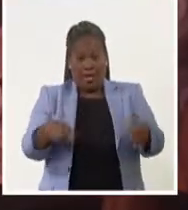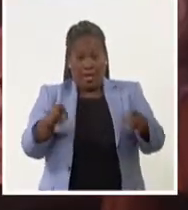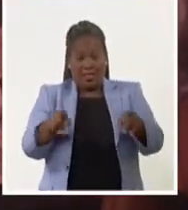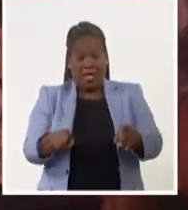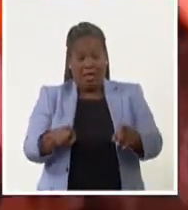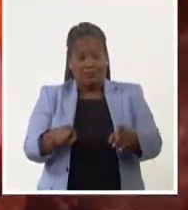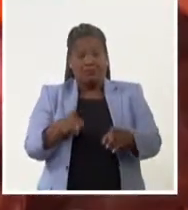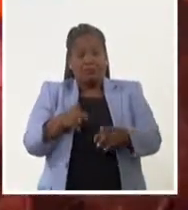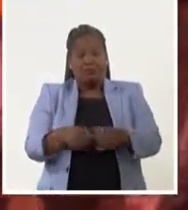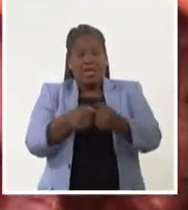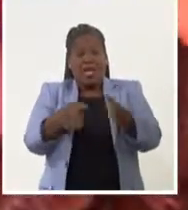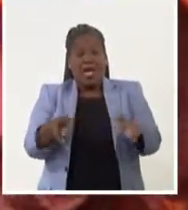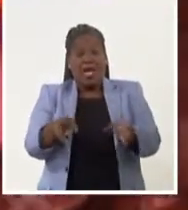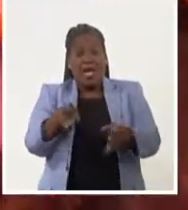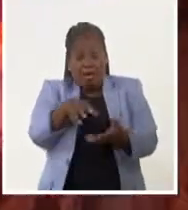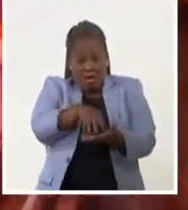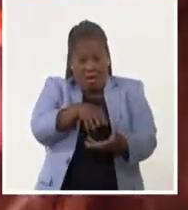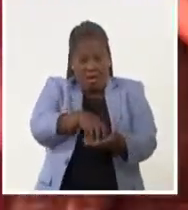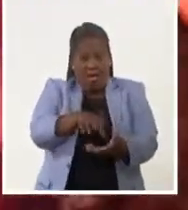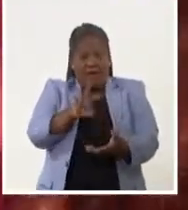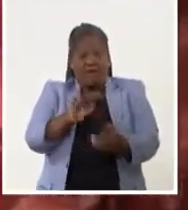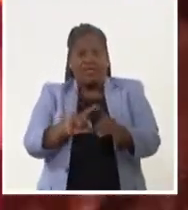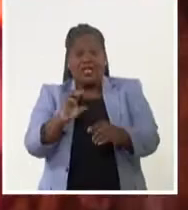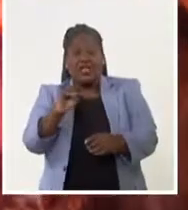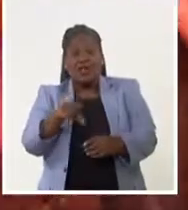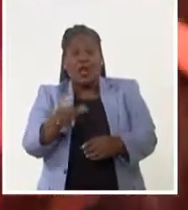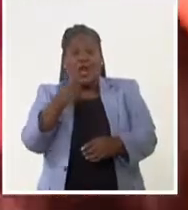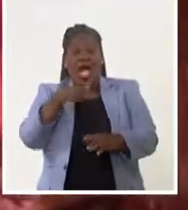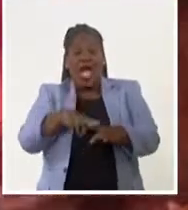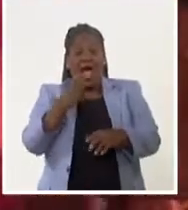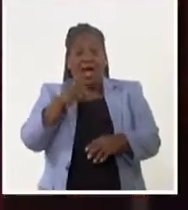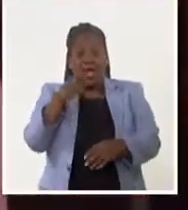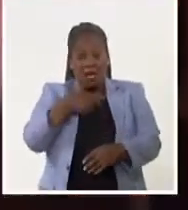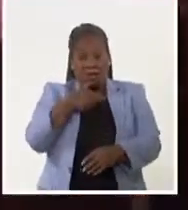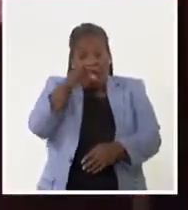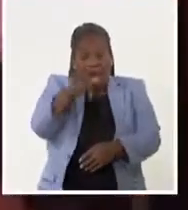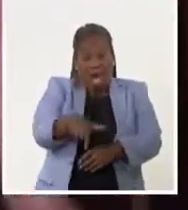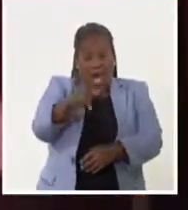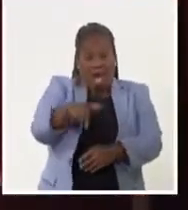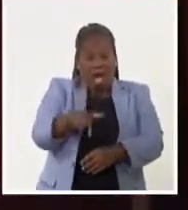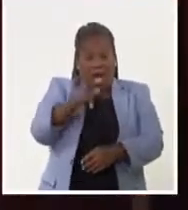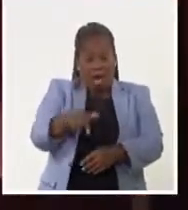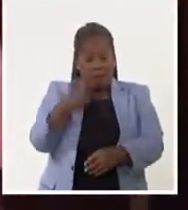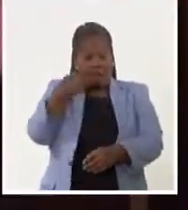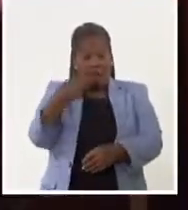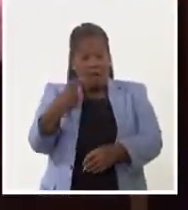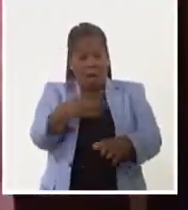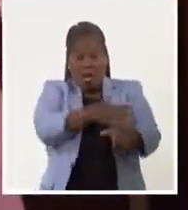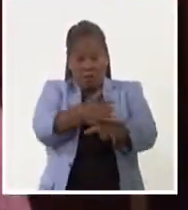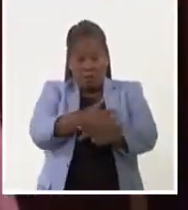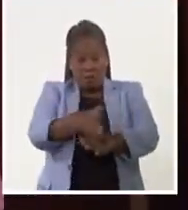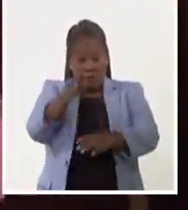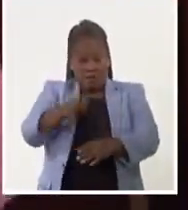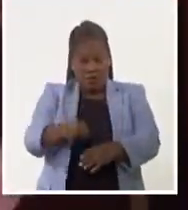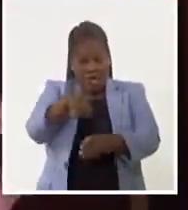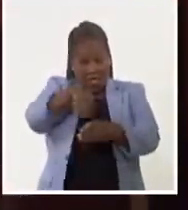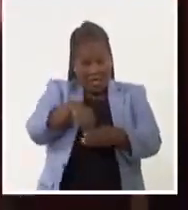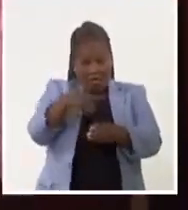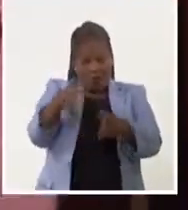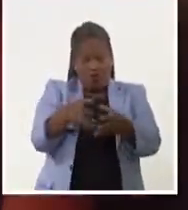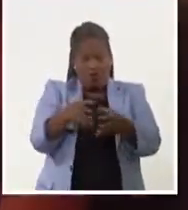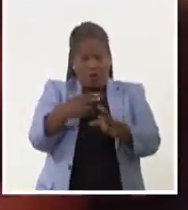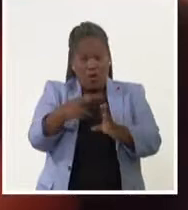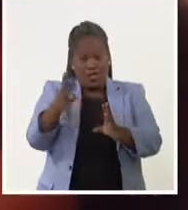Víctor Jara de la Biblioteca Provincial Aleix Urquiola y destaca por poner a prueba la versatilidad de sus actores en función de